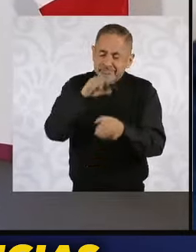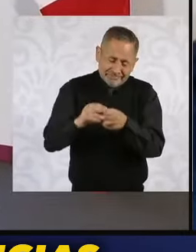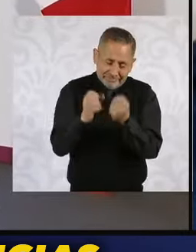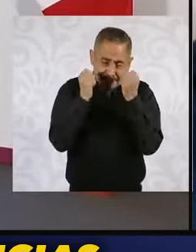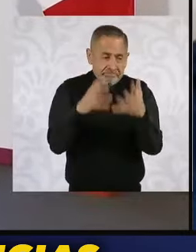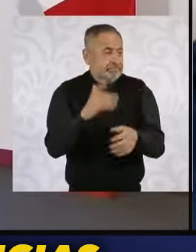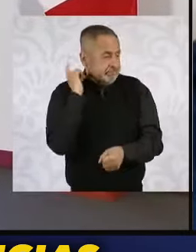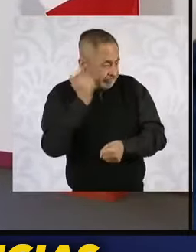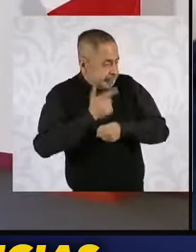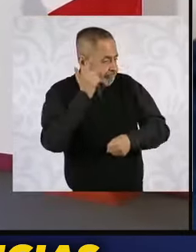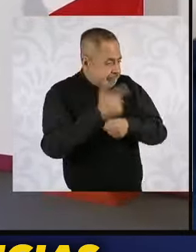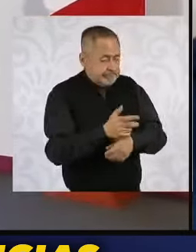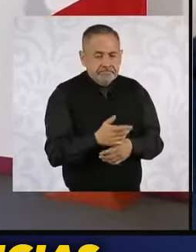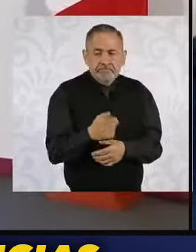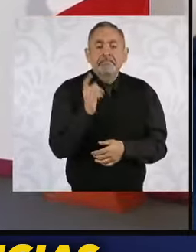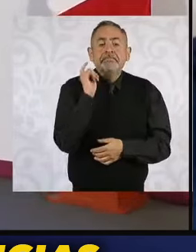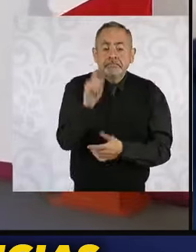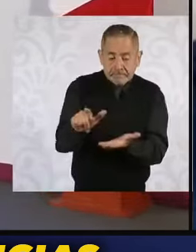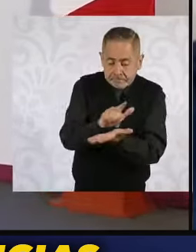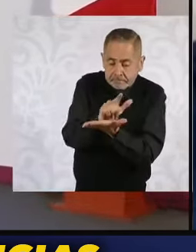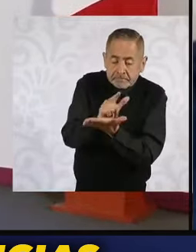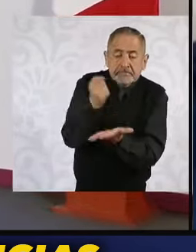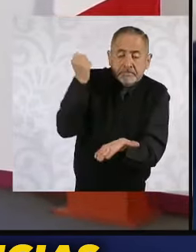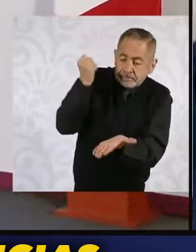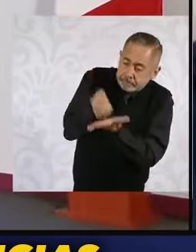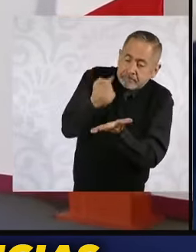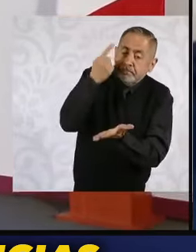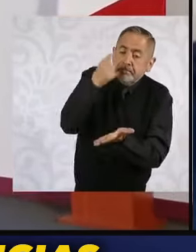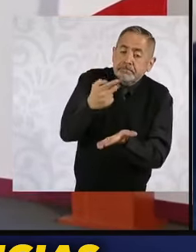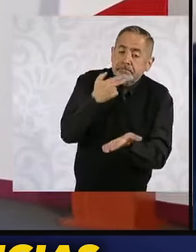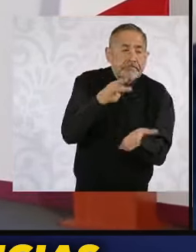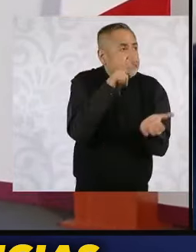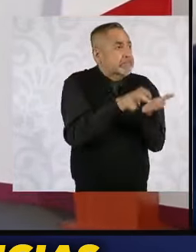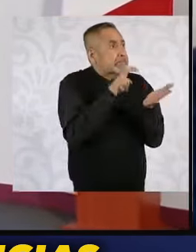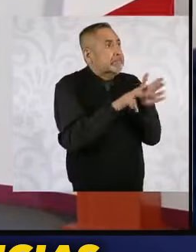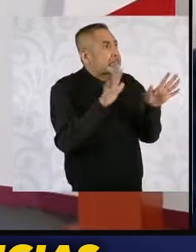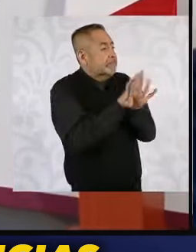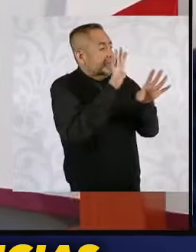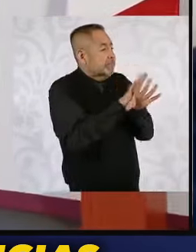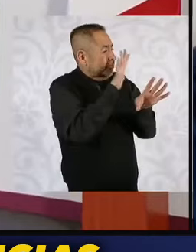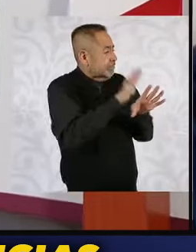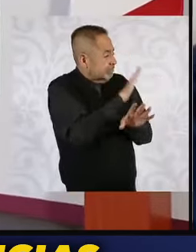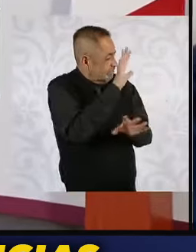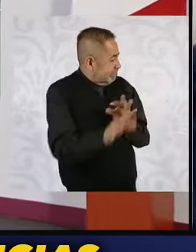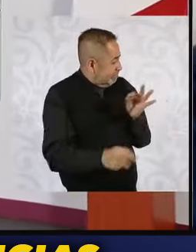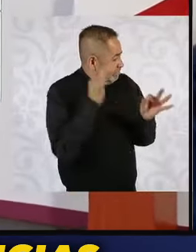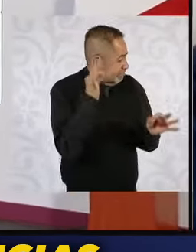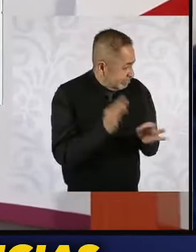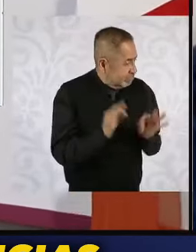Lo que estamos es reformando al Poder Judicial para mejorar el Estado de Derecho.